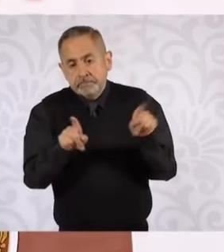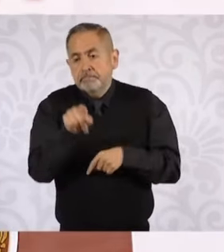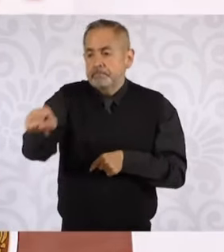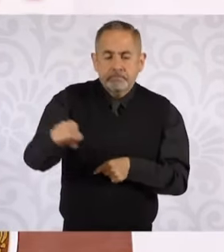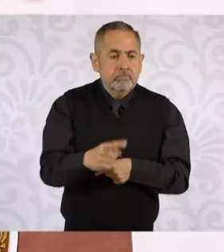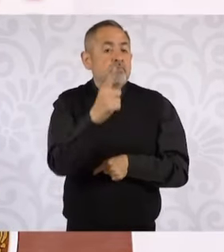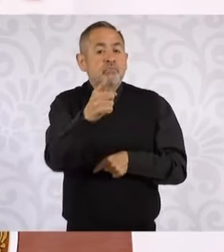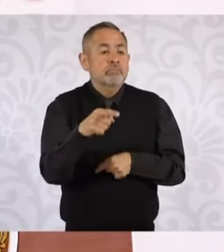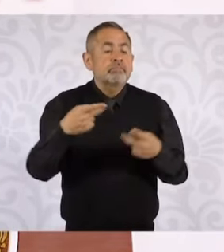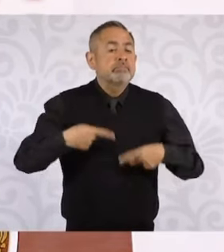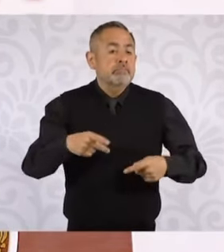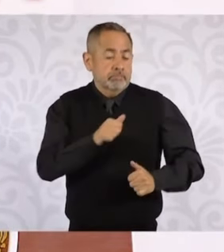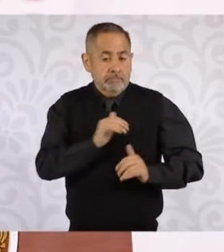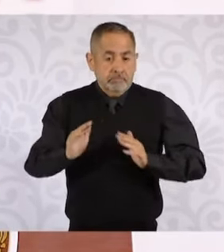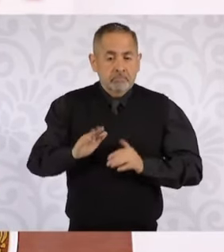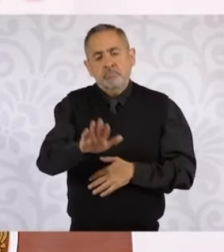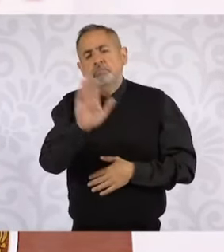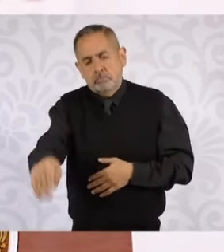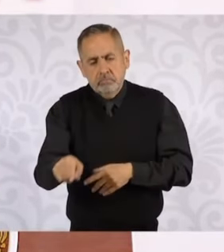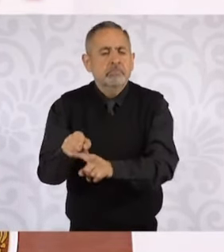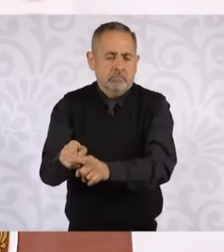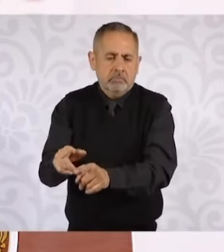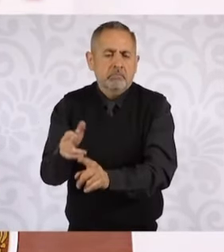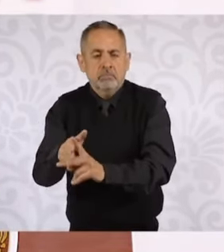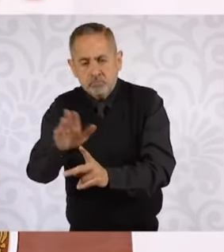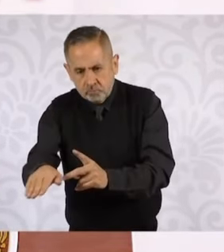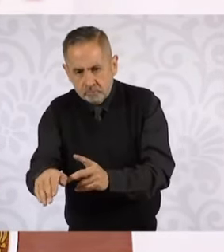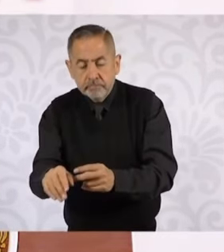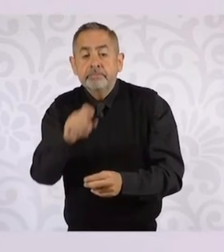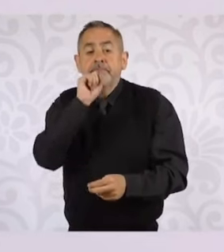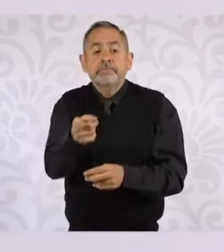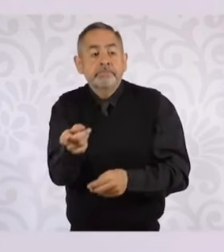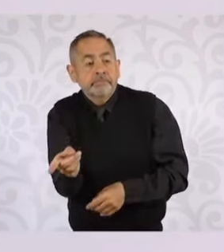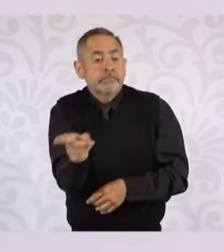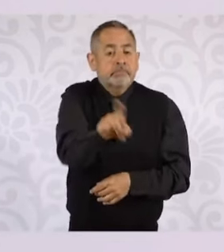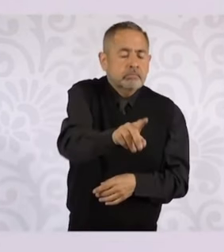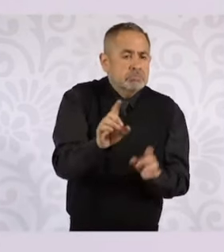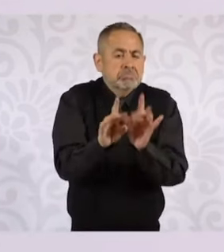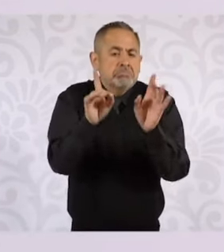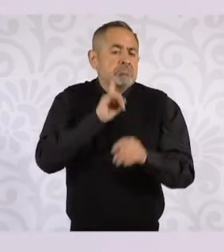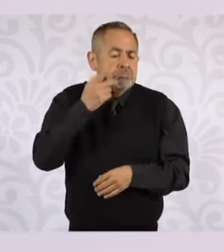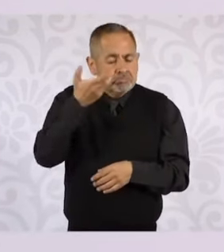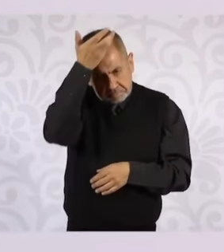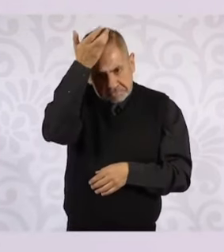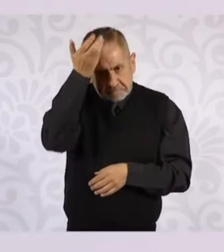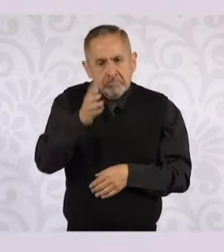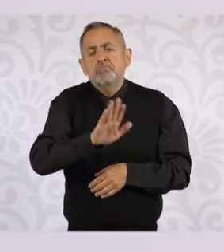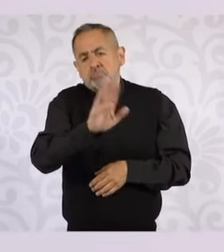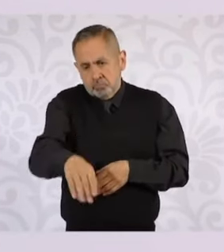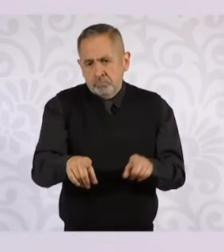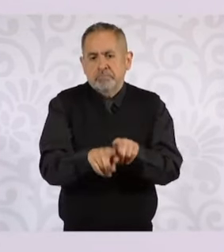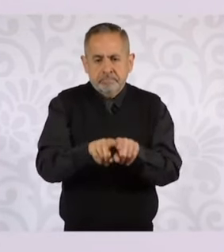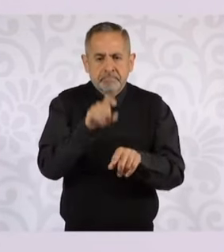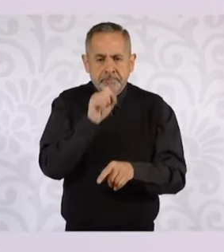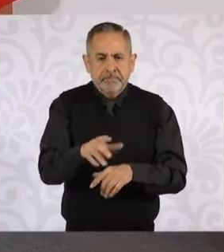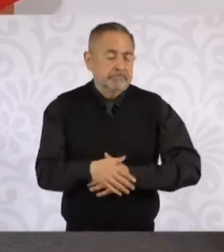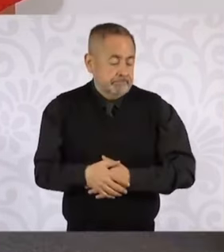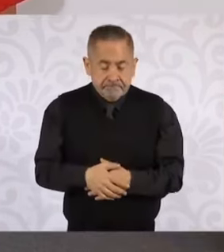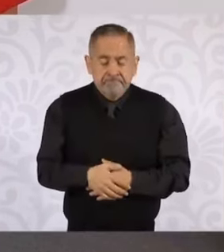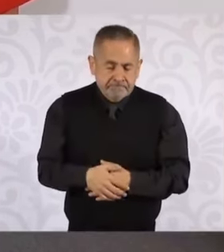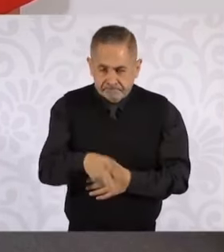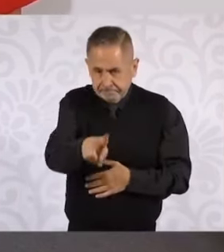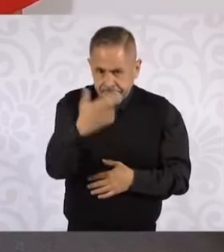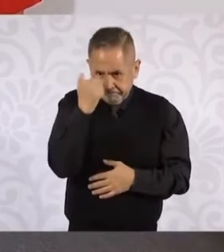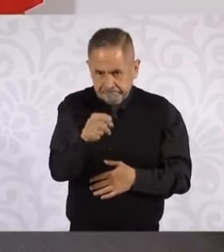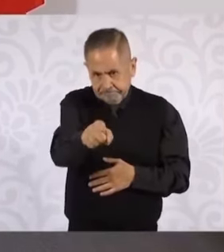elemento del ejército y también fallece una civil, una enfermera. Y sí tiene que ver